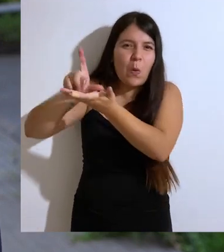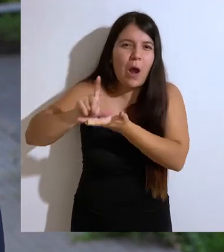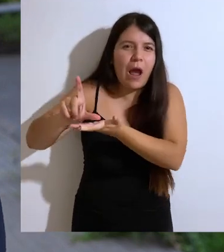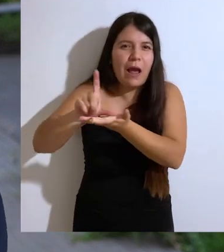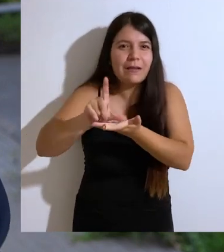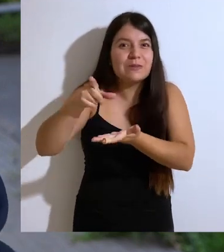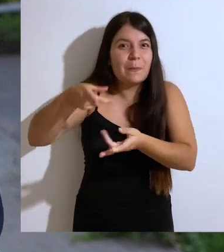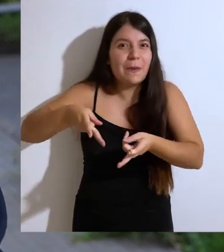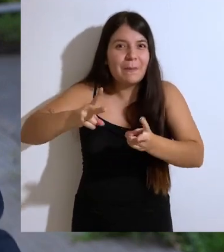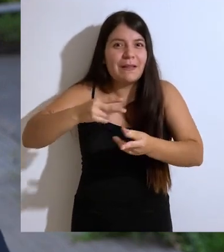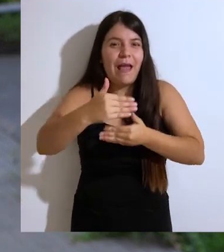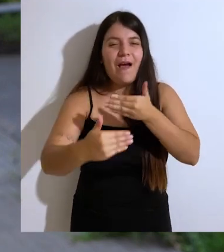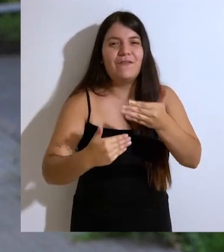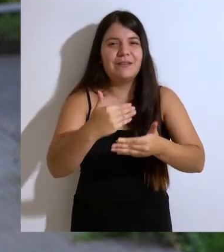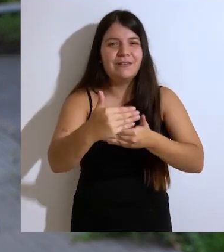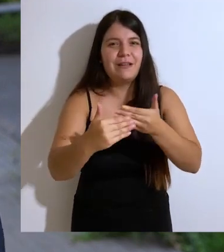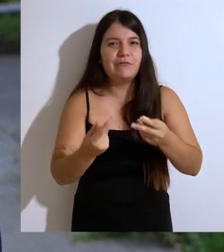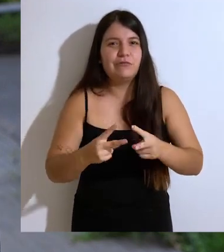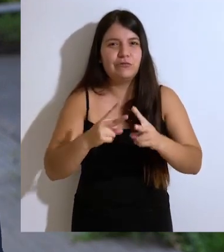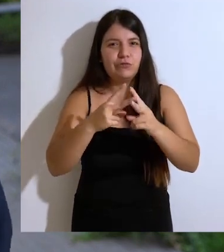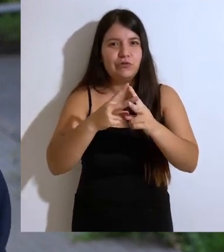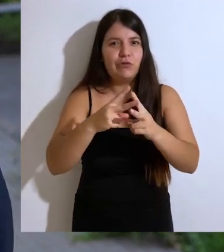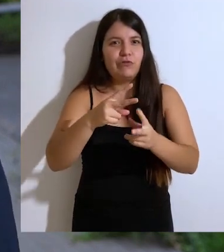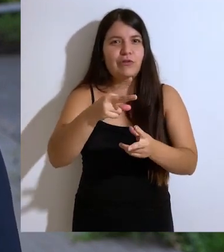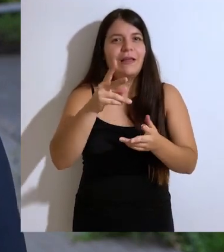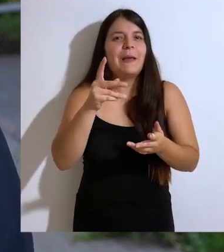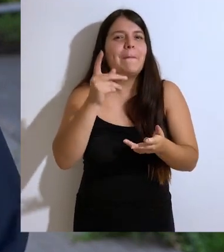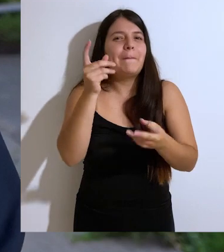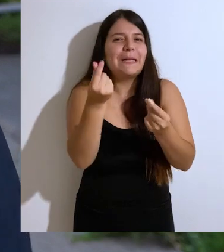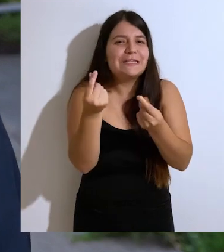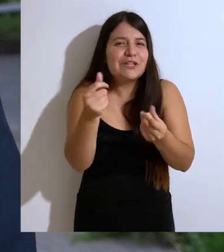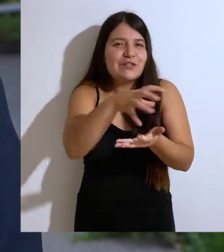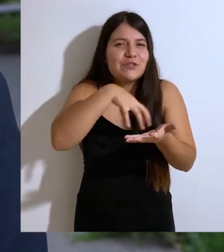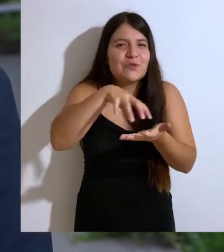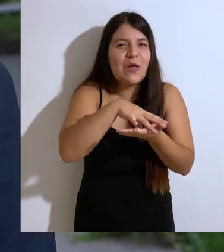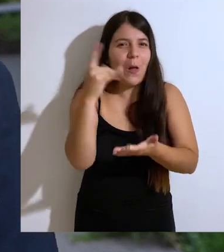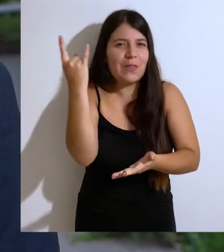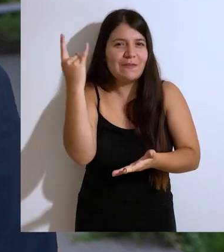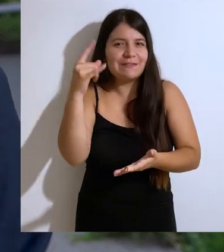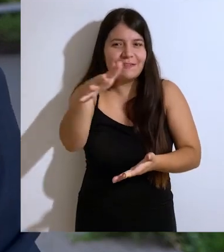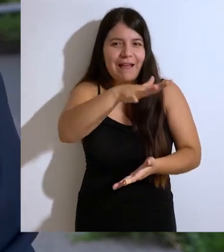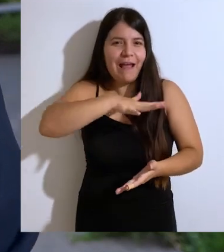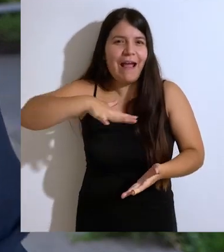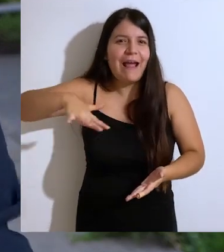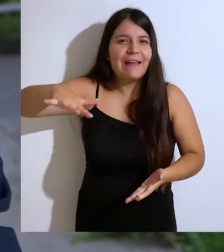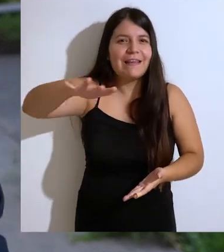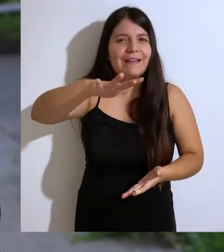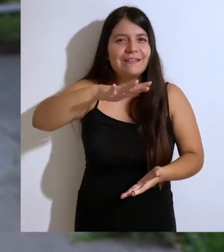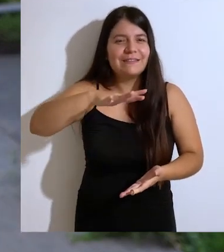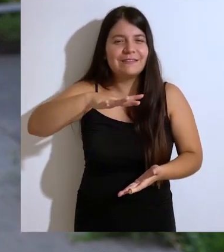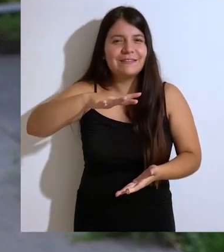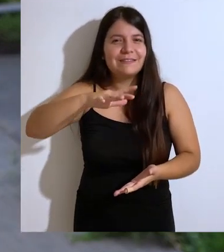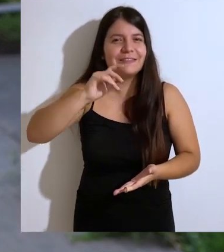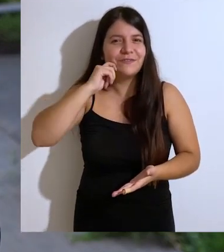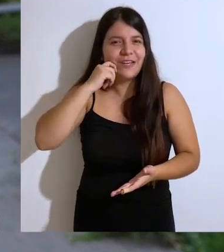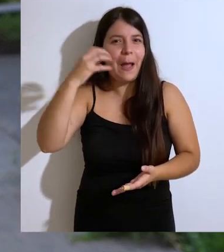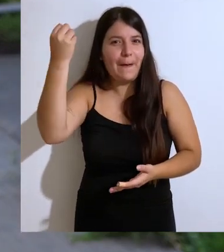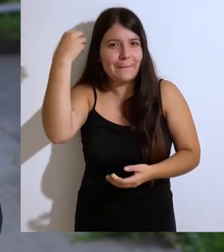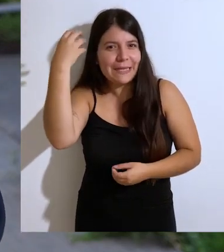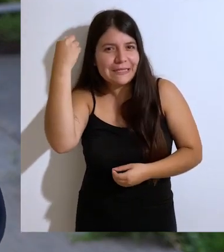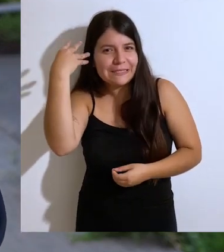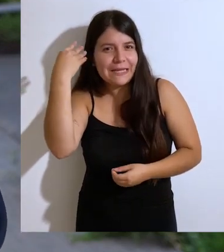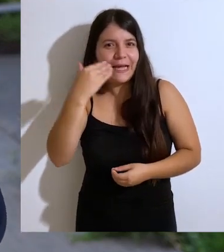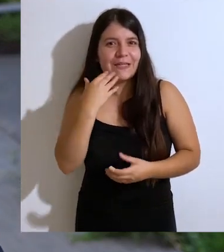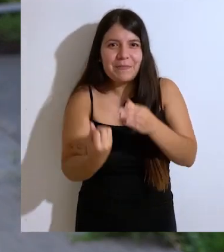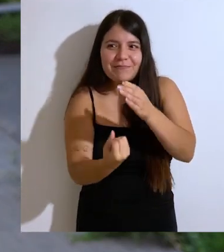permitir avanzar en la construcción de la ciudad universitaria, la ciudad universitaria de creación, de